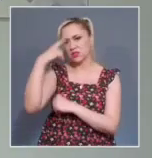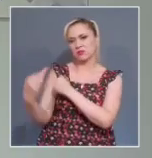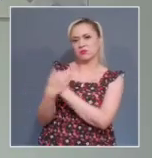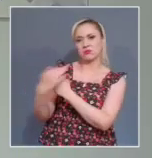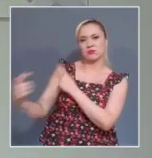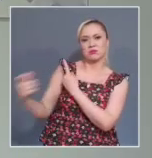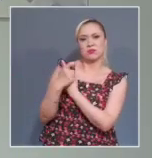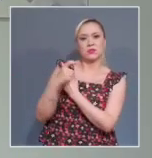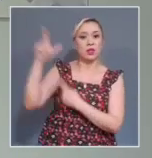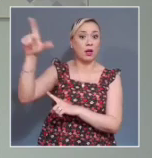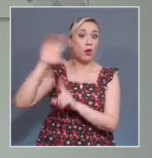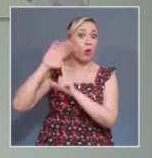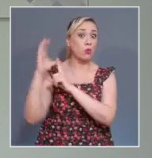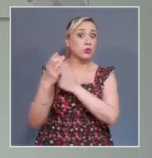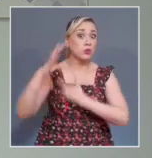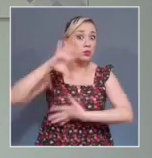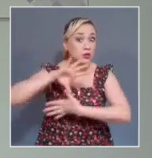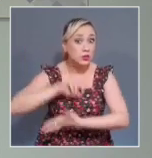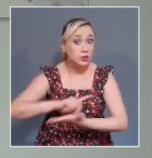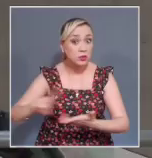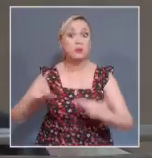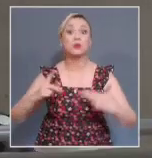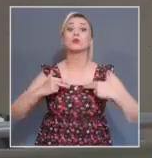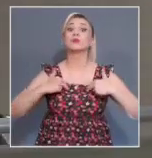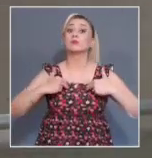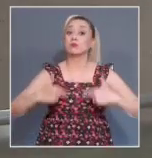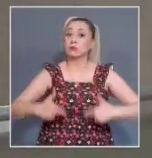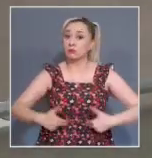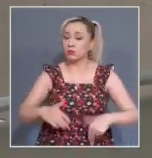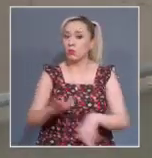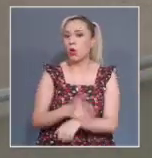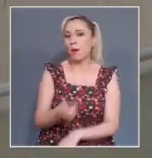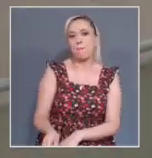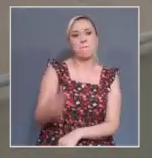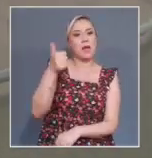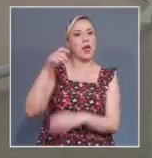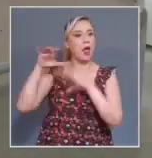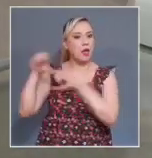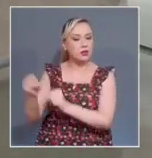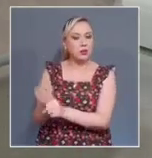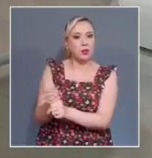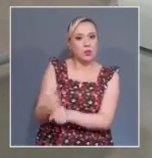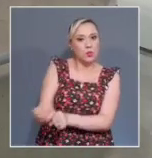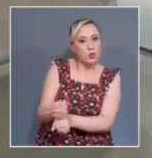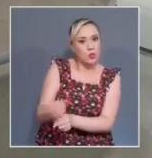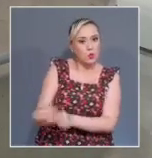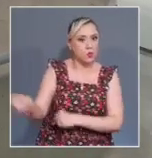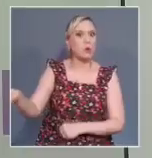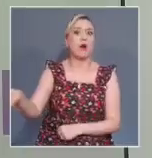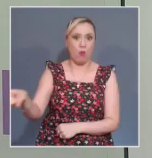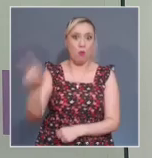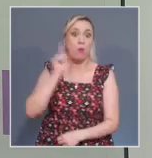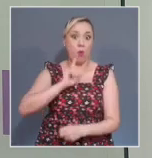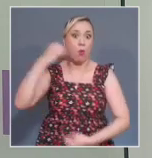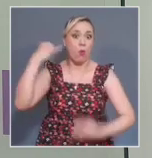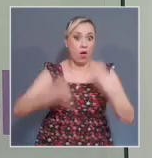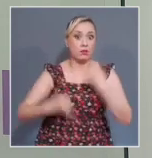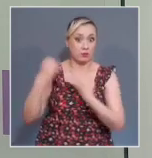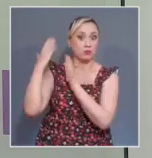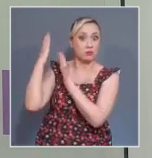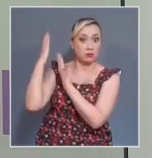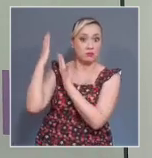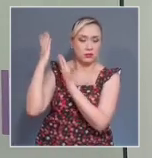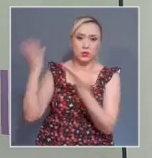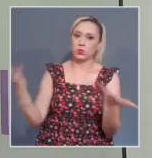Derechos Humanos con motivo de la primera detención arbitraria y tortura que sufrió la jueza Angélica Sánchez como represalia por